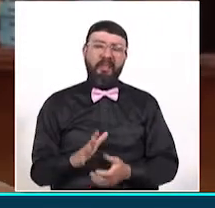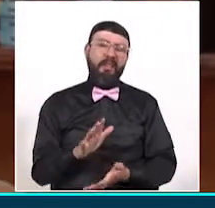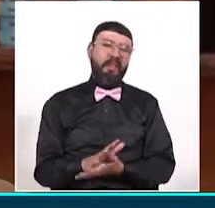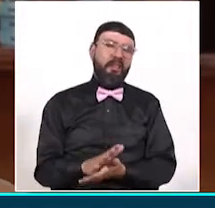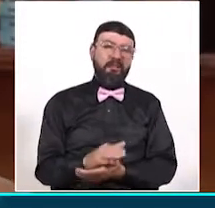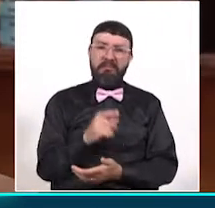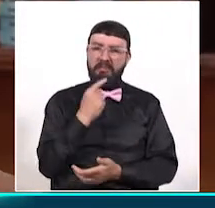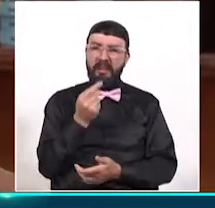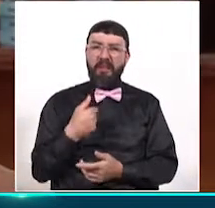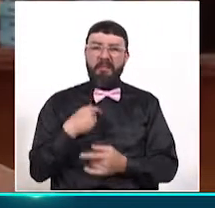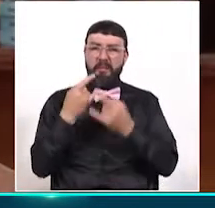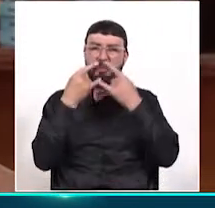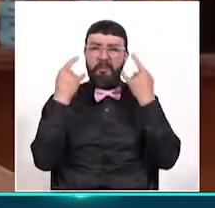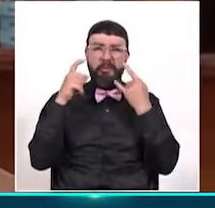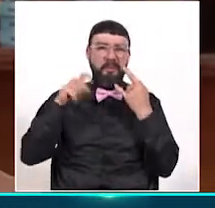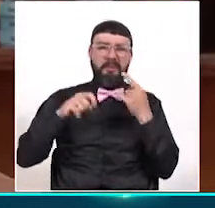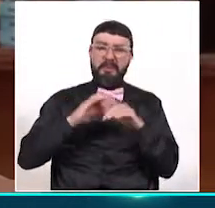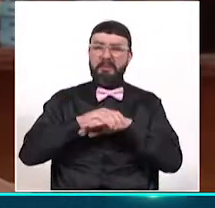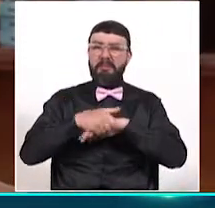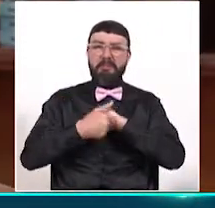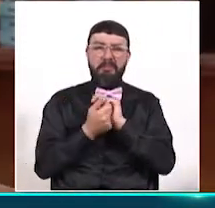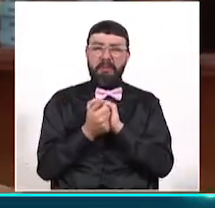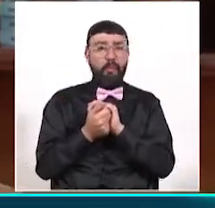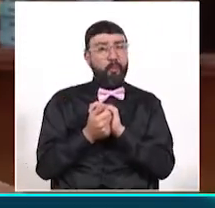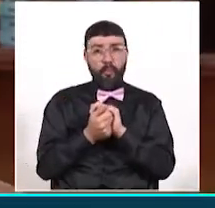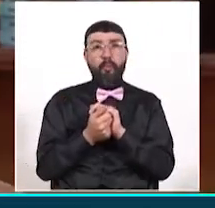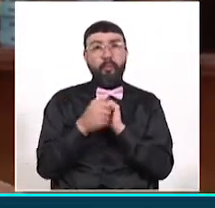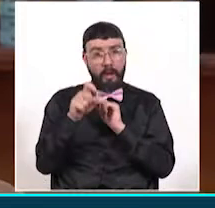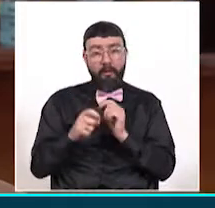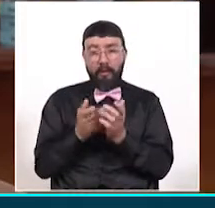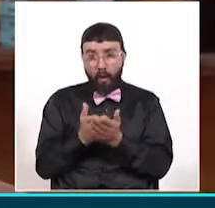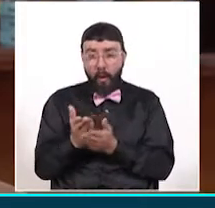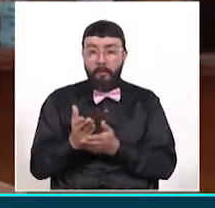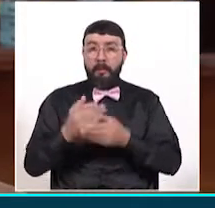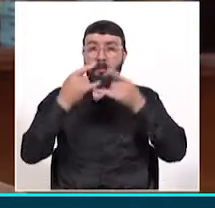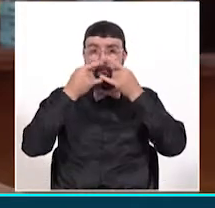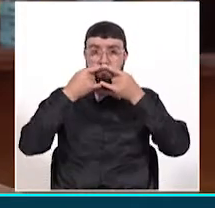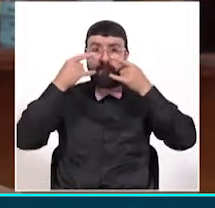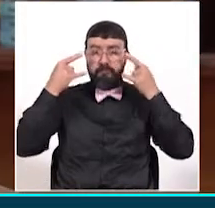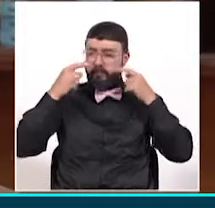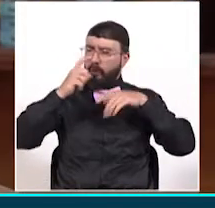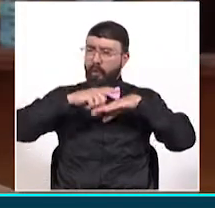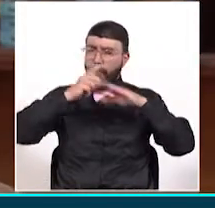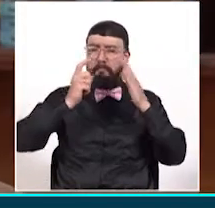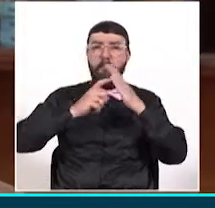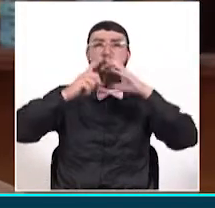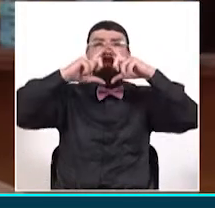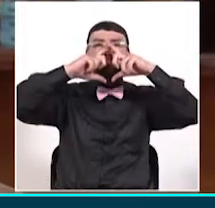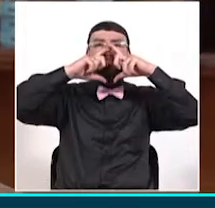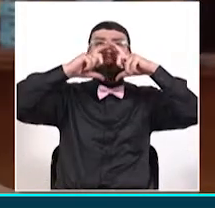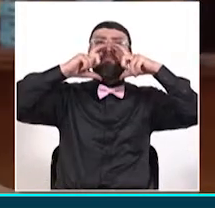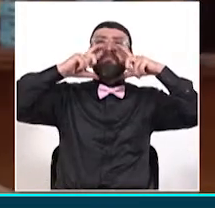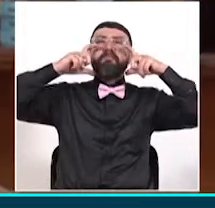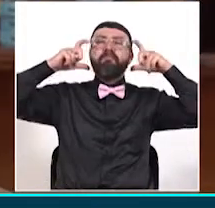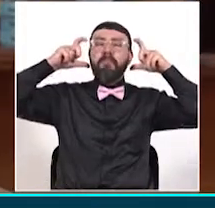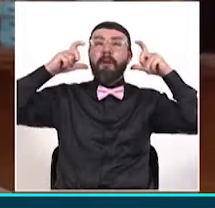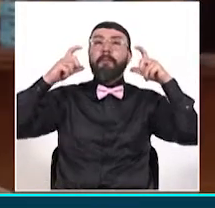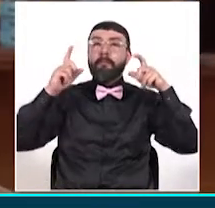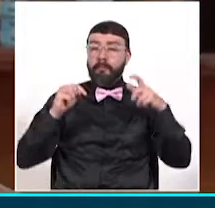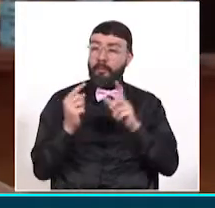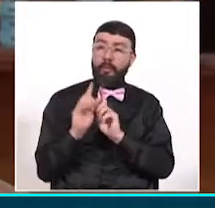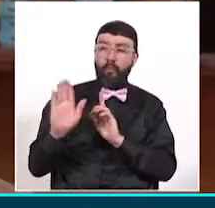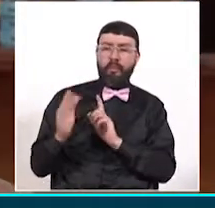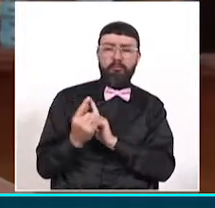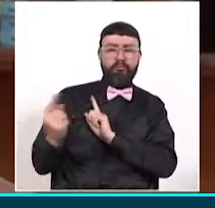las medidas de autocuidado, el uso correcto de la mascarilla, curiendo nariz y boca, el distanciamiento físico y el correcto